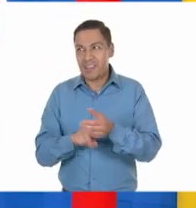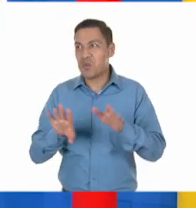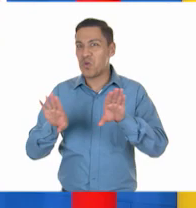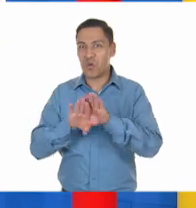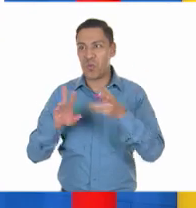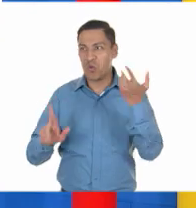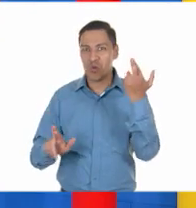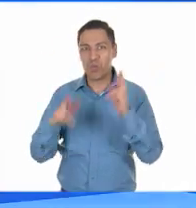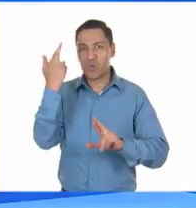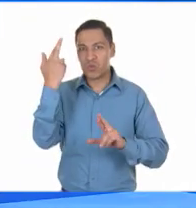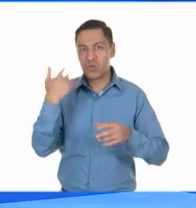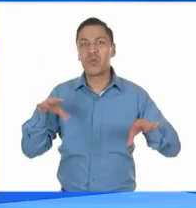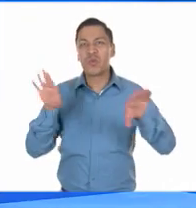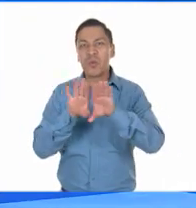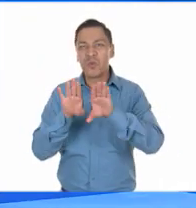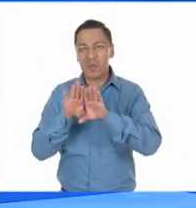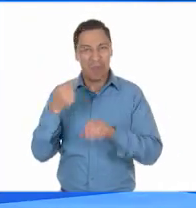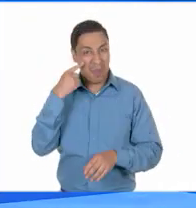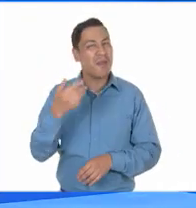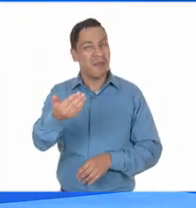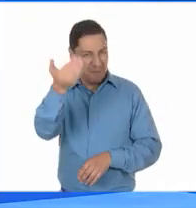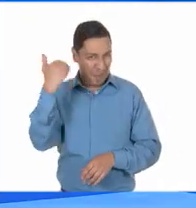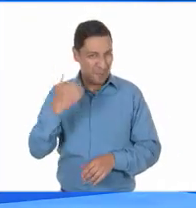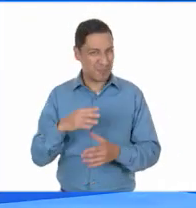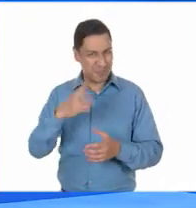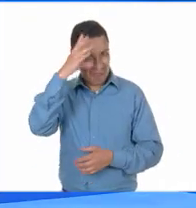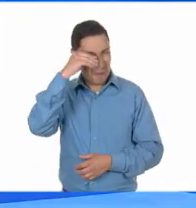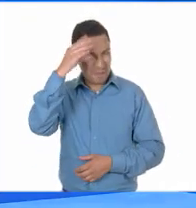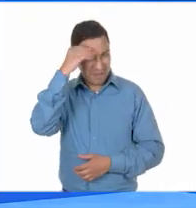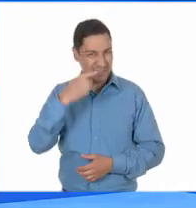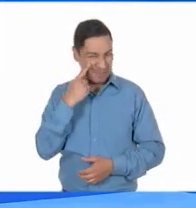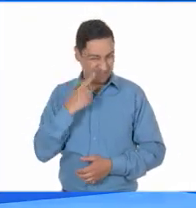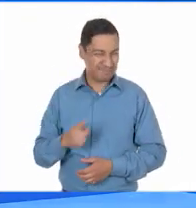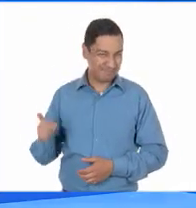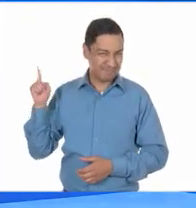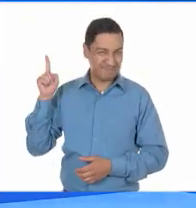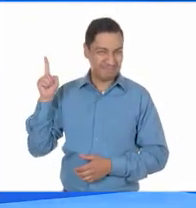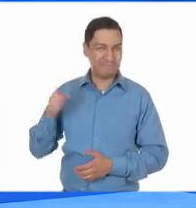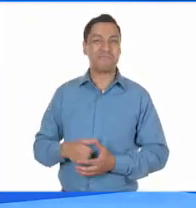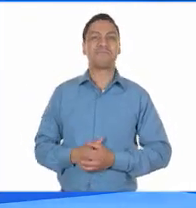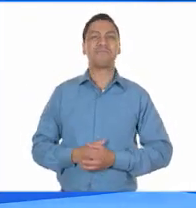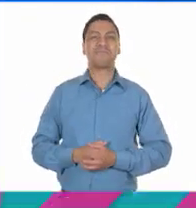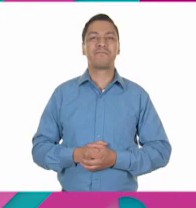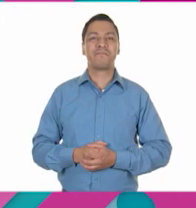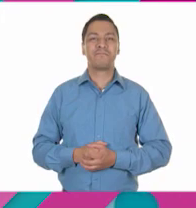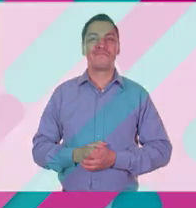Revolución Mexicana. Me encanta. Me parece perfecto. Vamos a ver el video. Y me encanta.